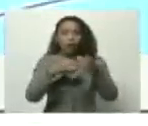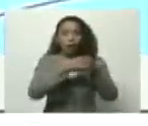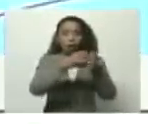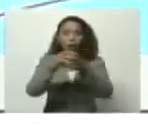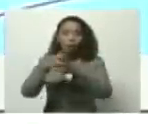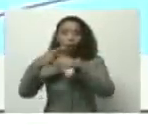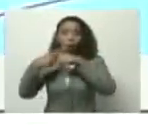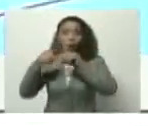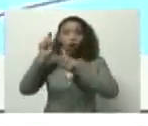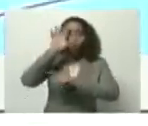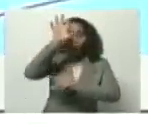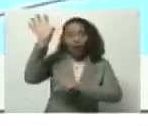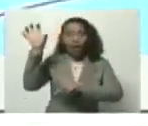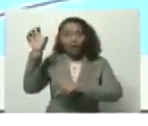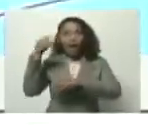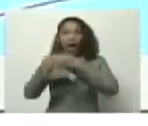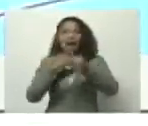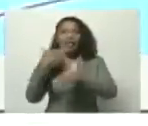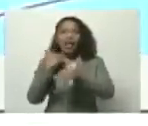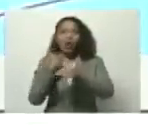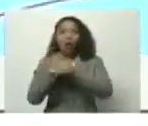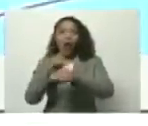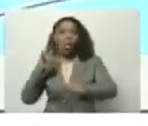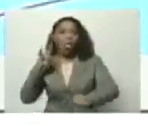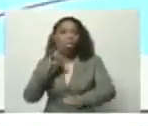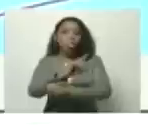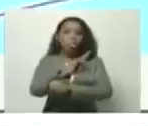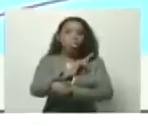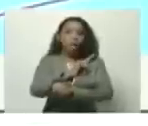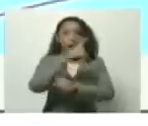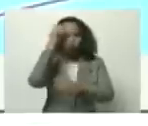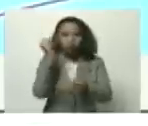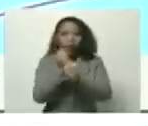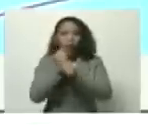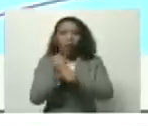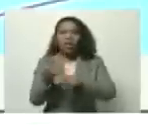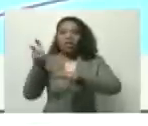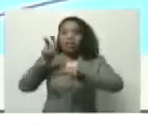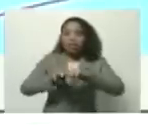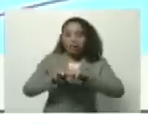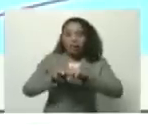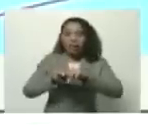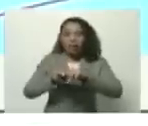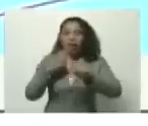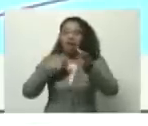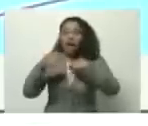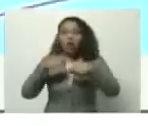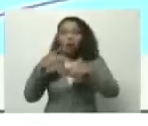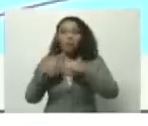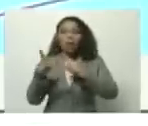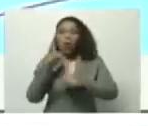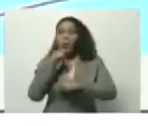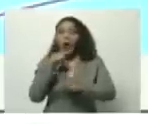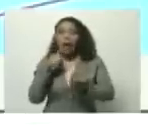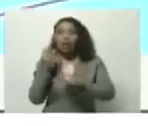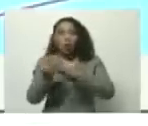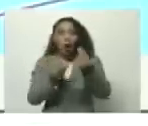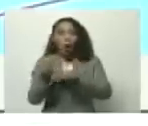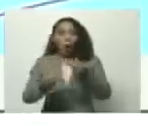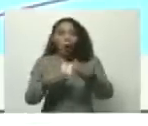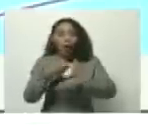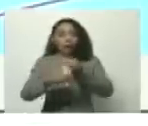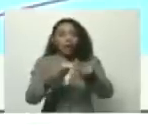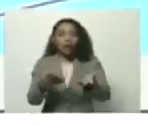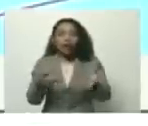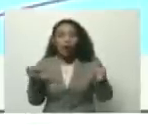engañar a los trabajadores se sientan a negociar pero no hay obligación de celebrar una convención colectiva.